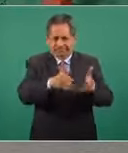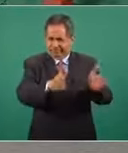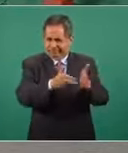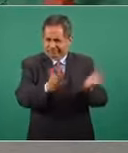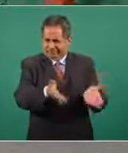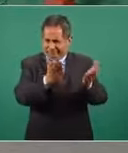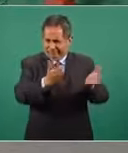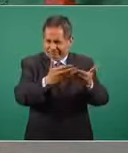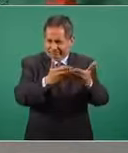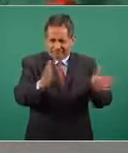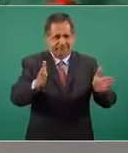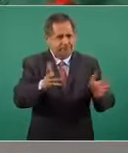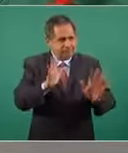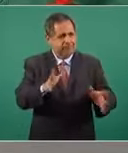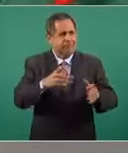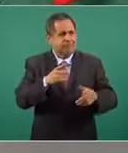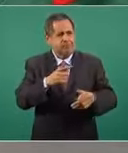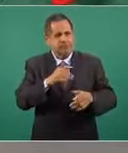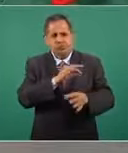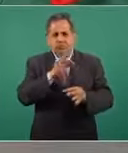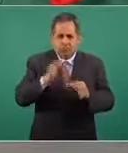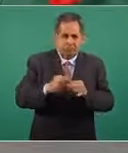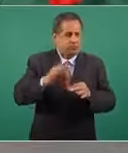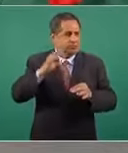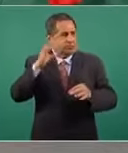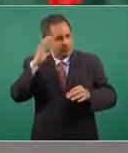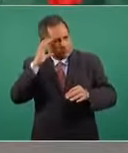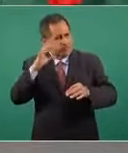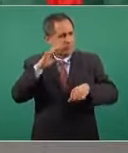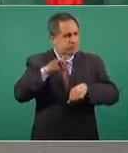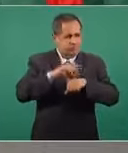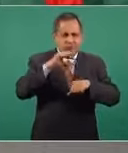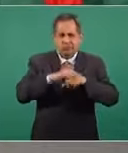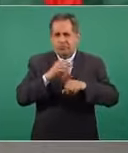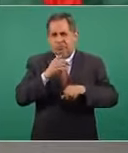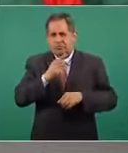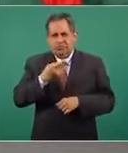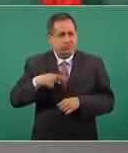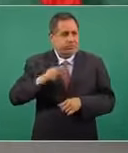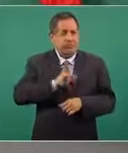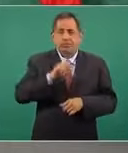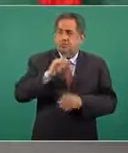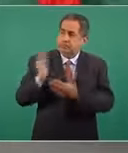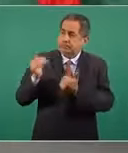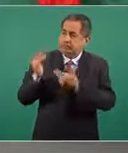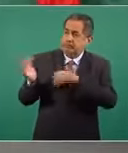que se tengan las camas, los médicos, los especialistas que se están consiguiendo.